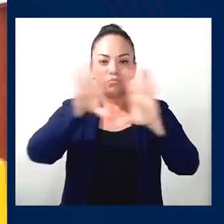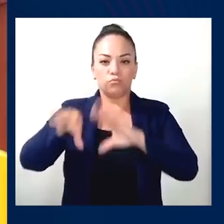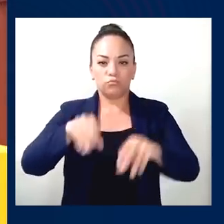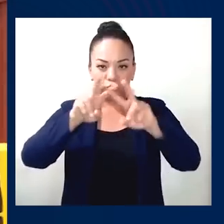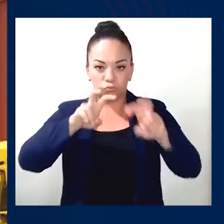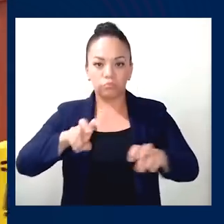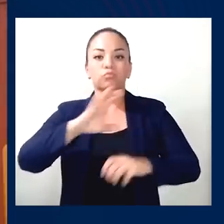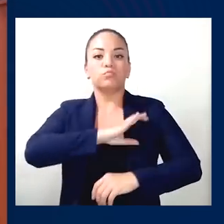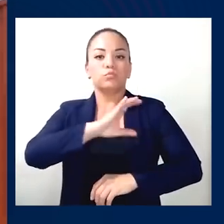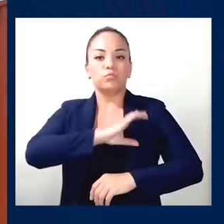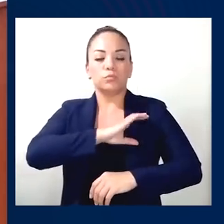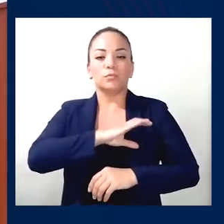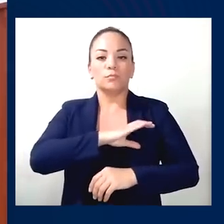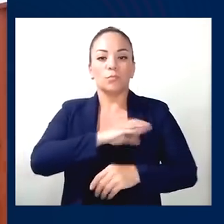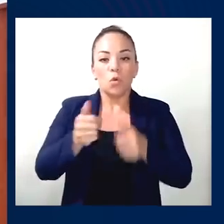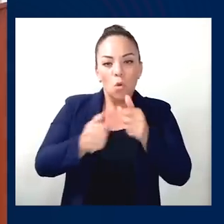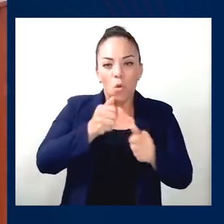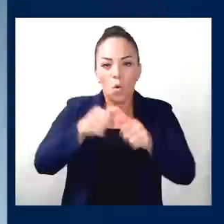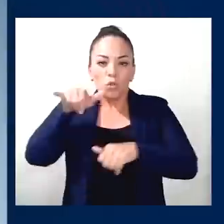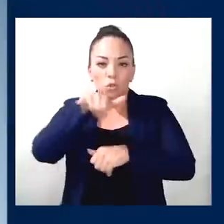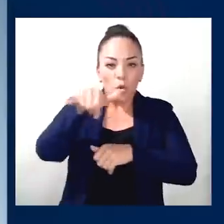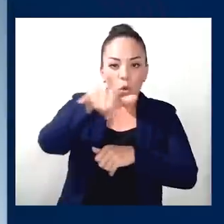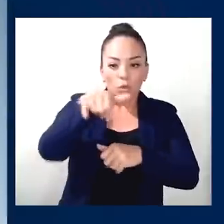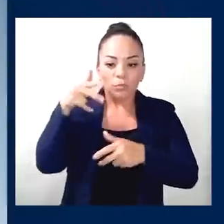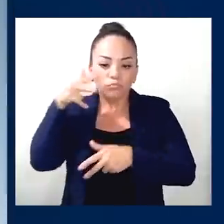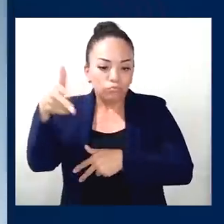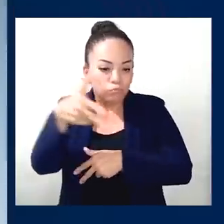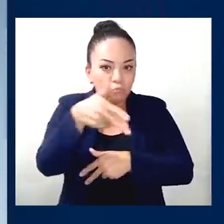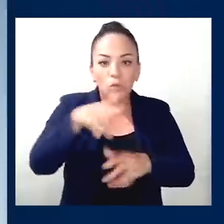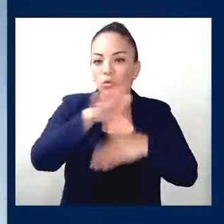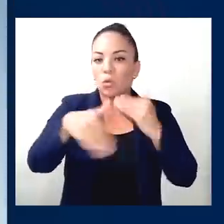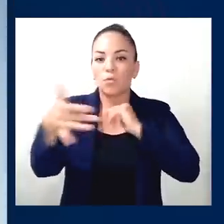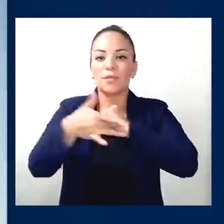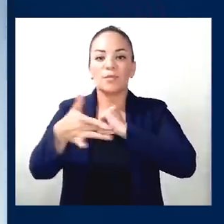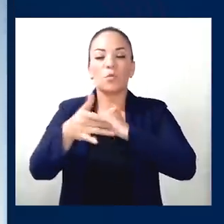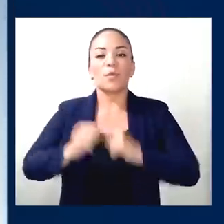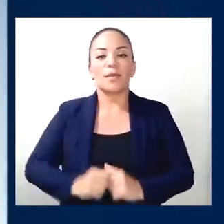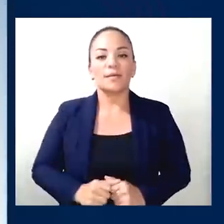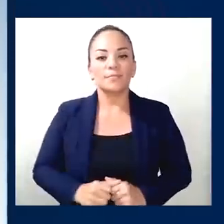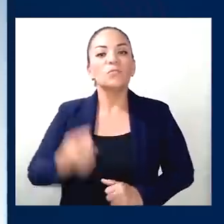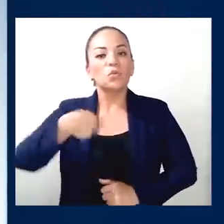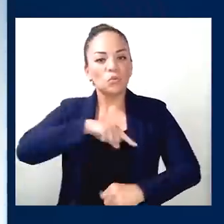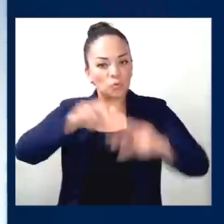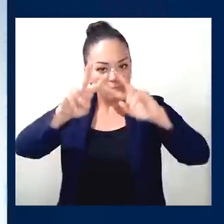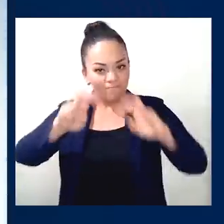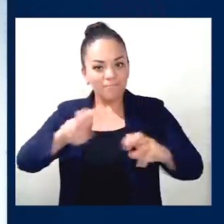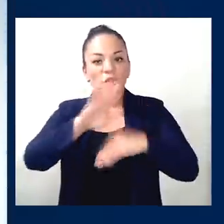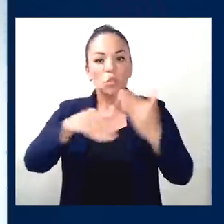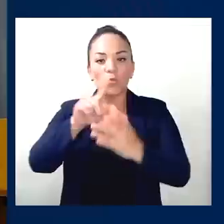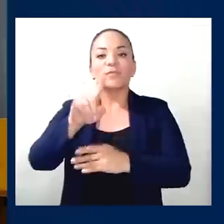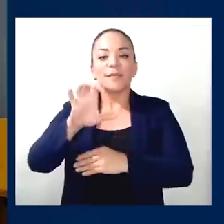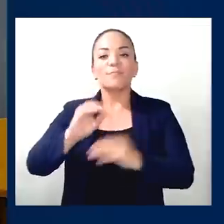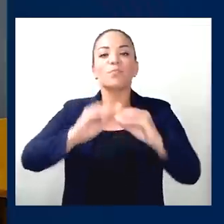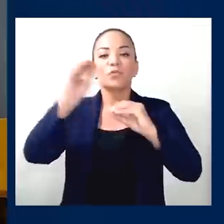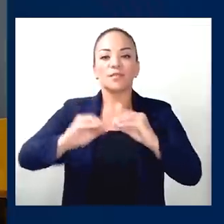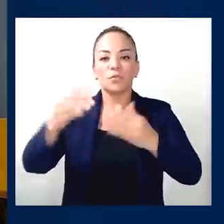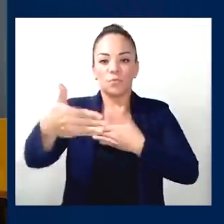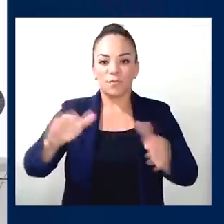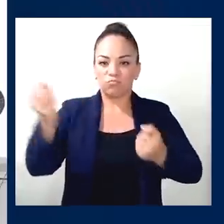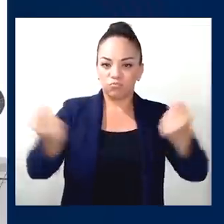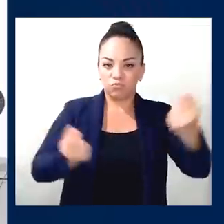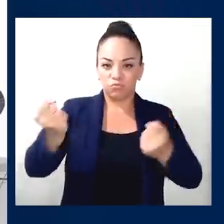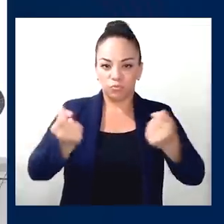nuestra fuerza pública, con drones, cámaras y toda la tecnología disponible. Revisaremos el 100% de los